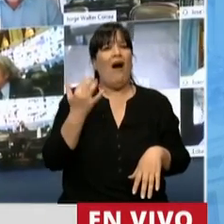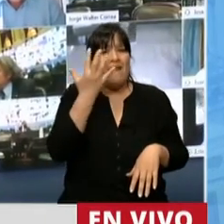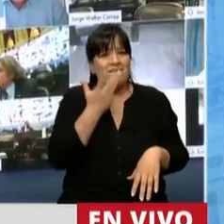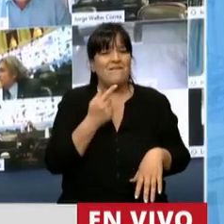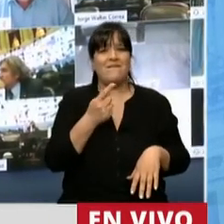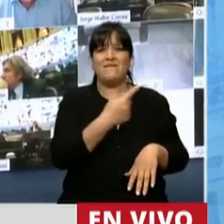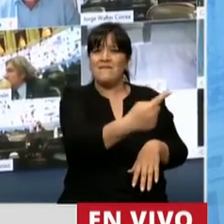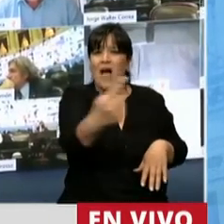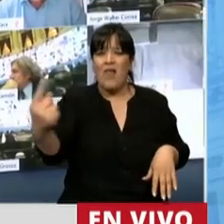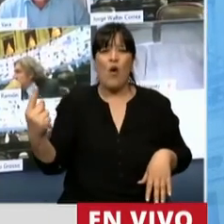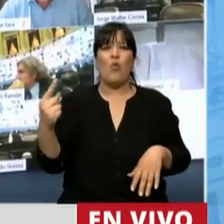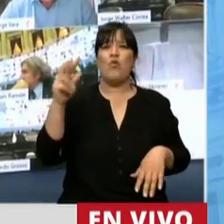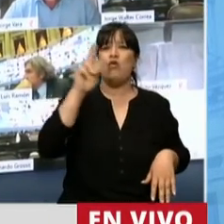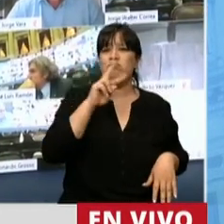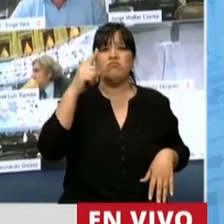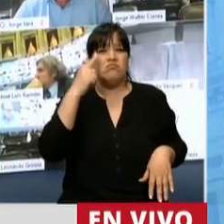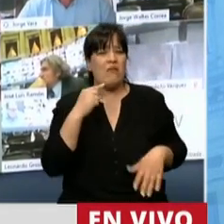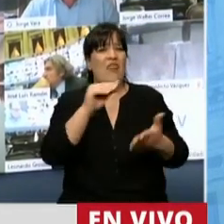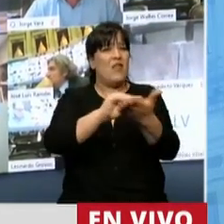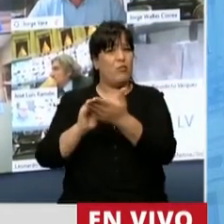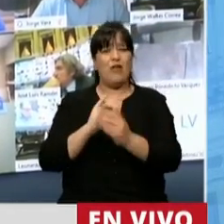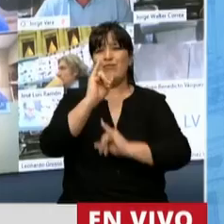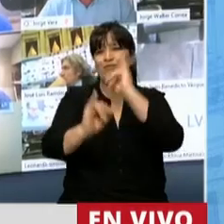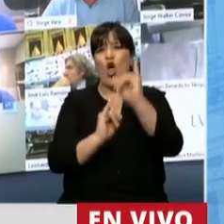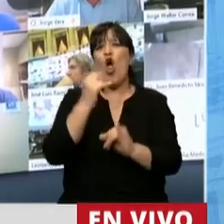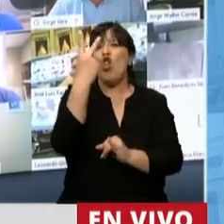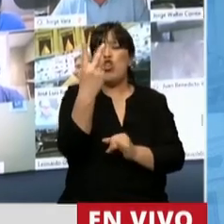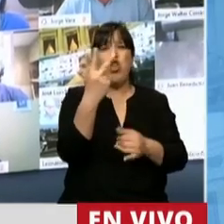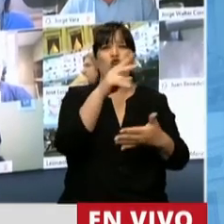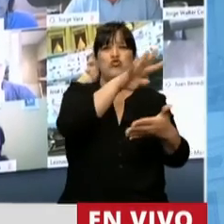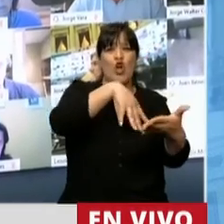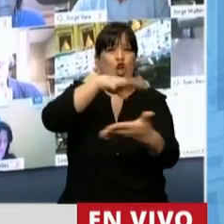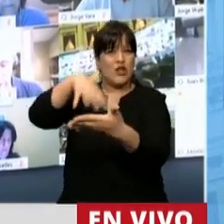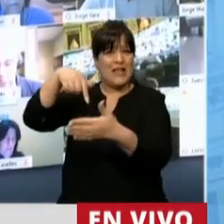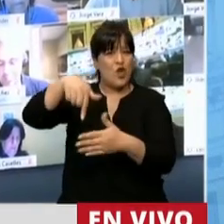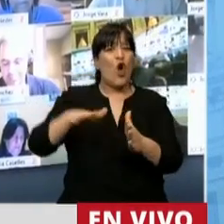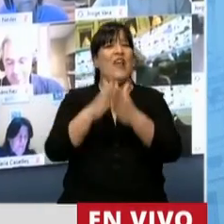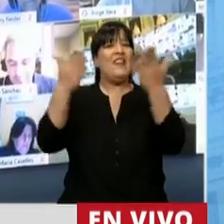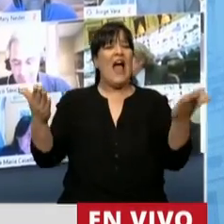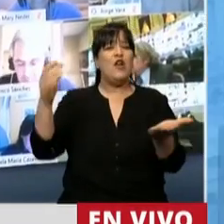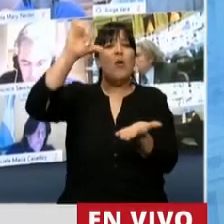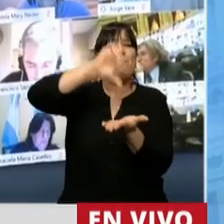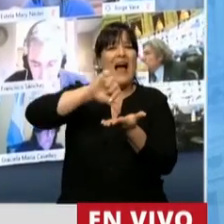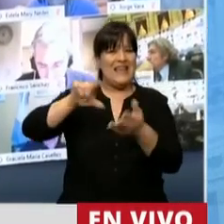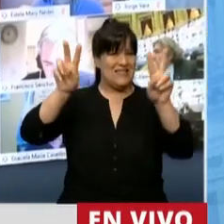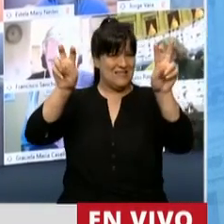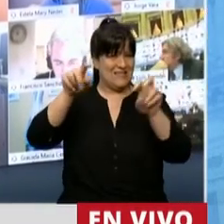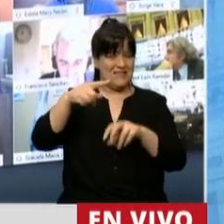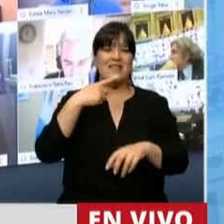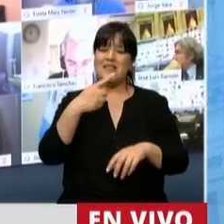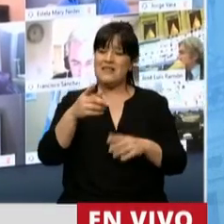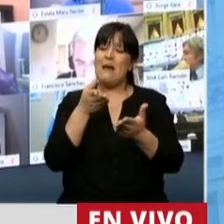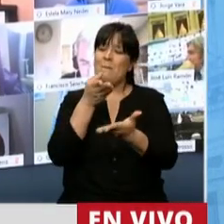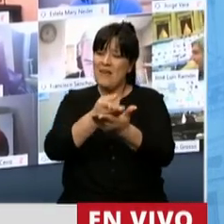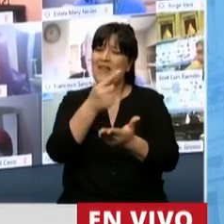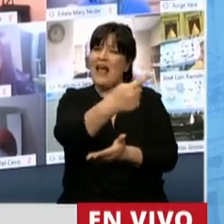a los diputados y diputadas y les doy el dato de dos notas aparecidas hoy en el diario El País que les pediría